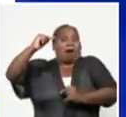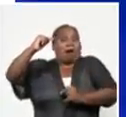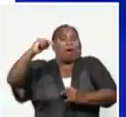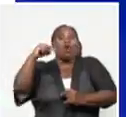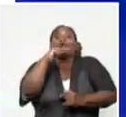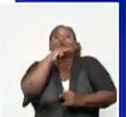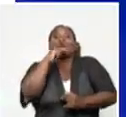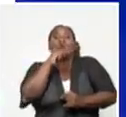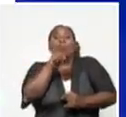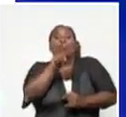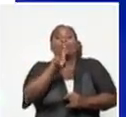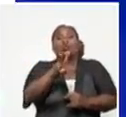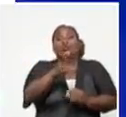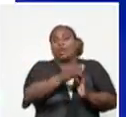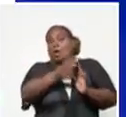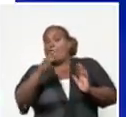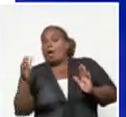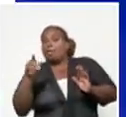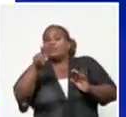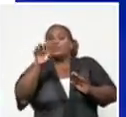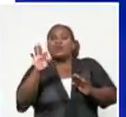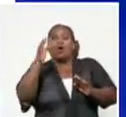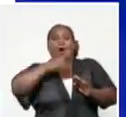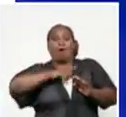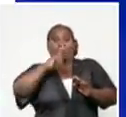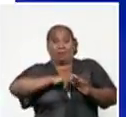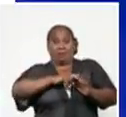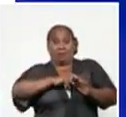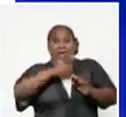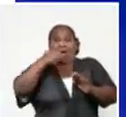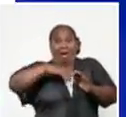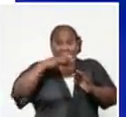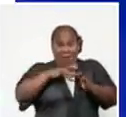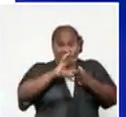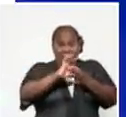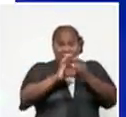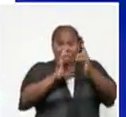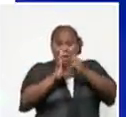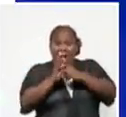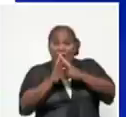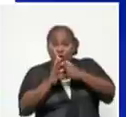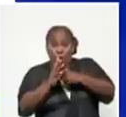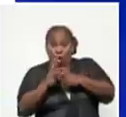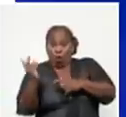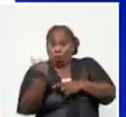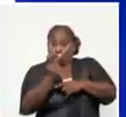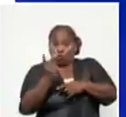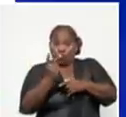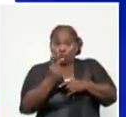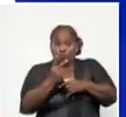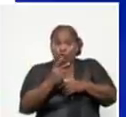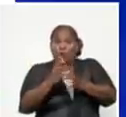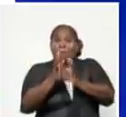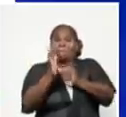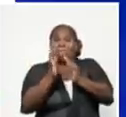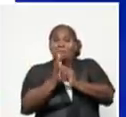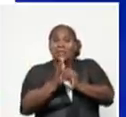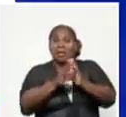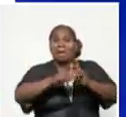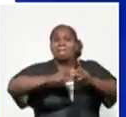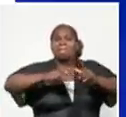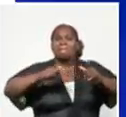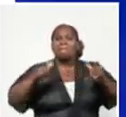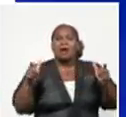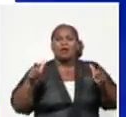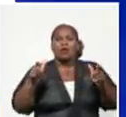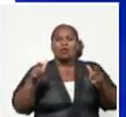18 de abril. Y fueron los meses de abril y mayo los que reportaron el mayor número de casos durante la serie histórica